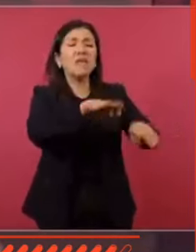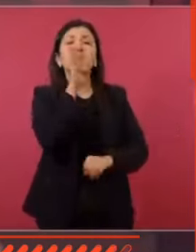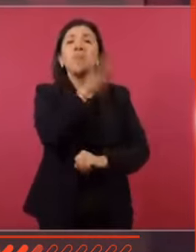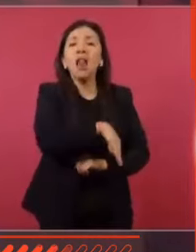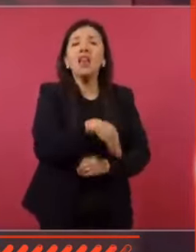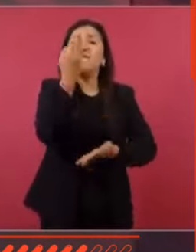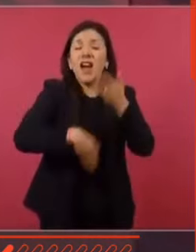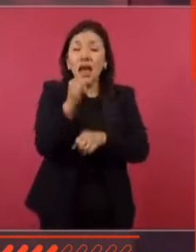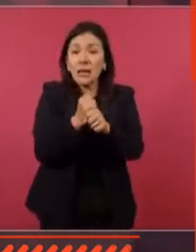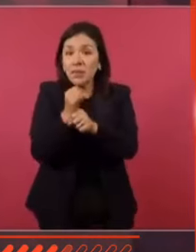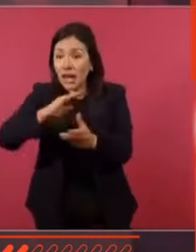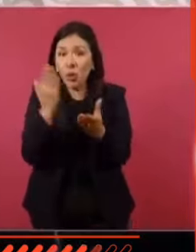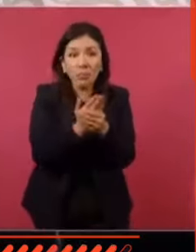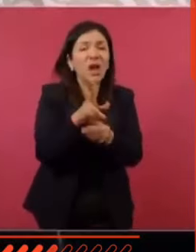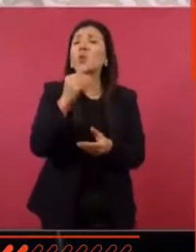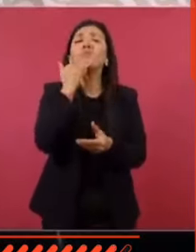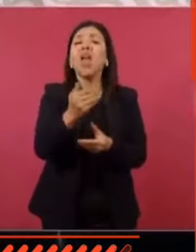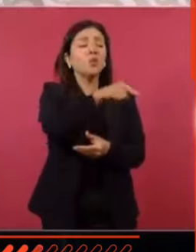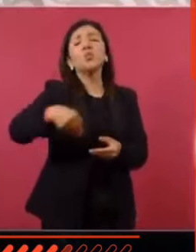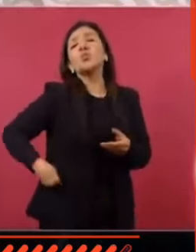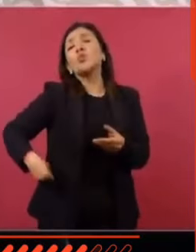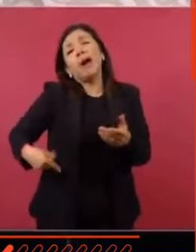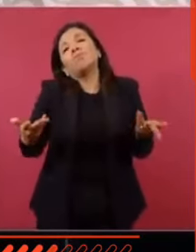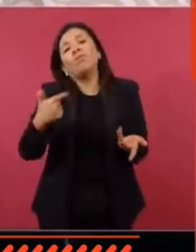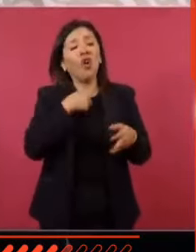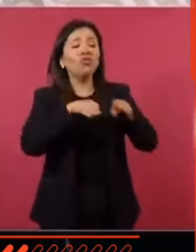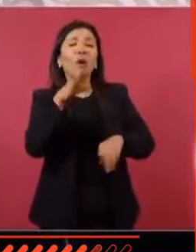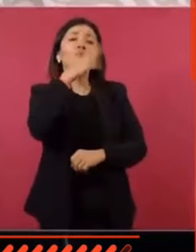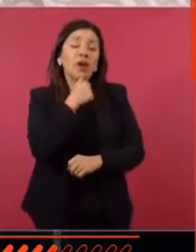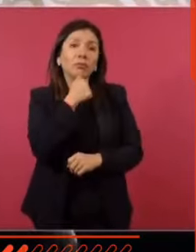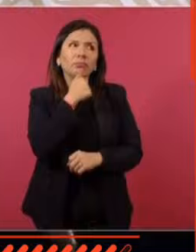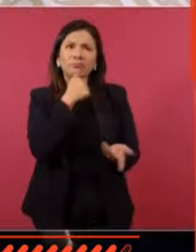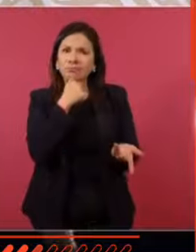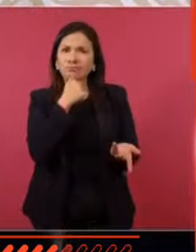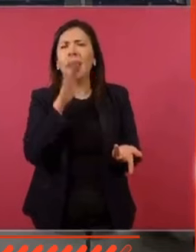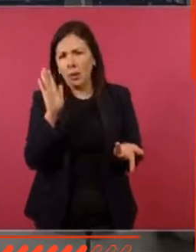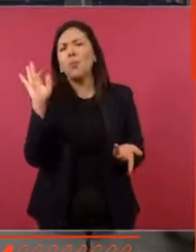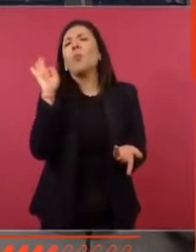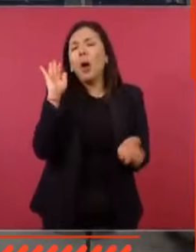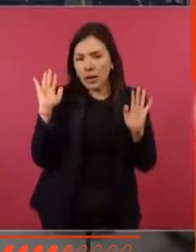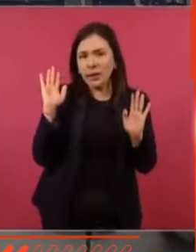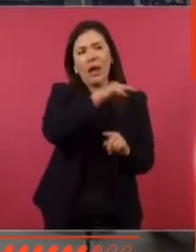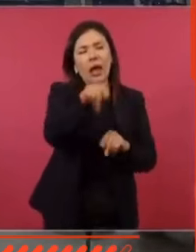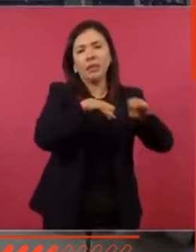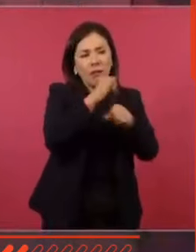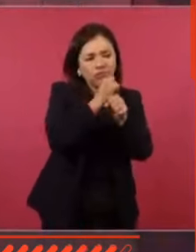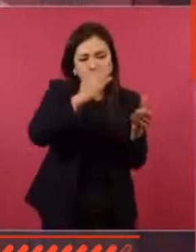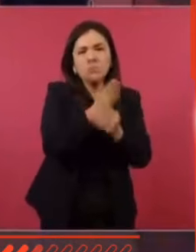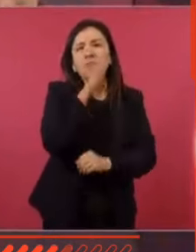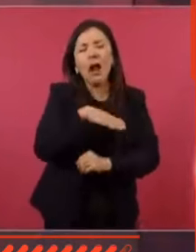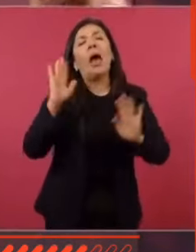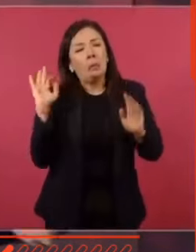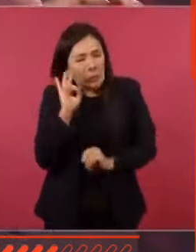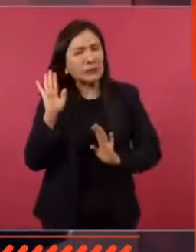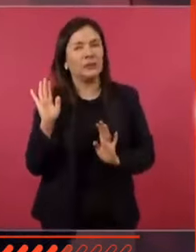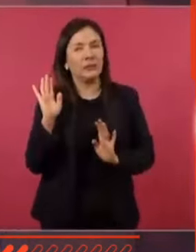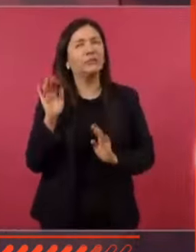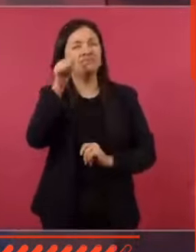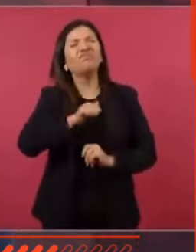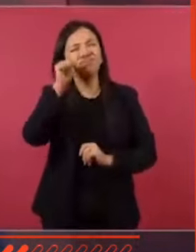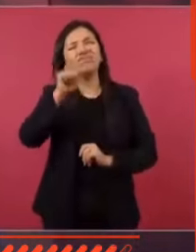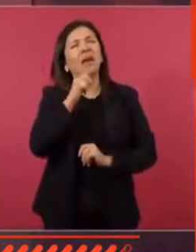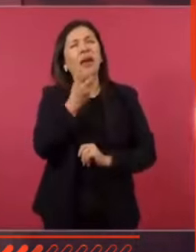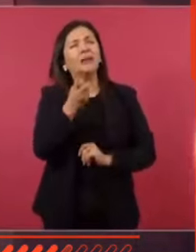su trabajo, no integran bien las carpetas de investigación. Sí, puede ser. Siempre se ha